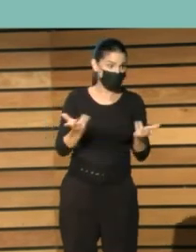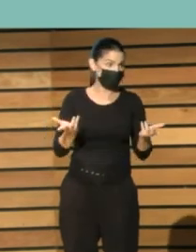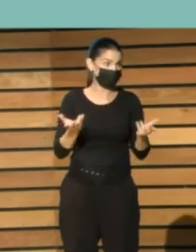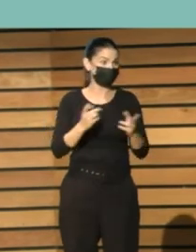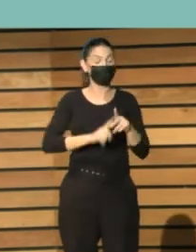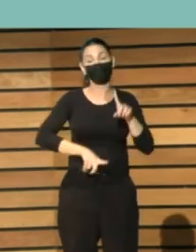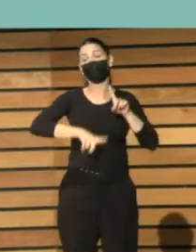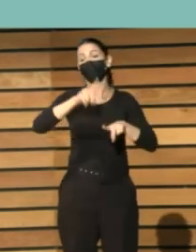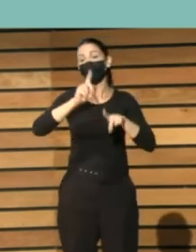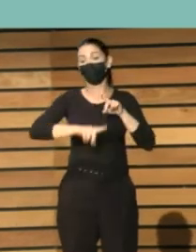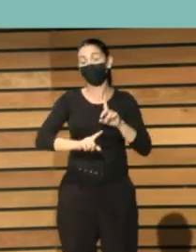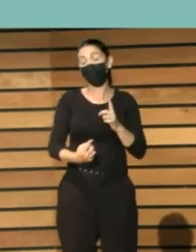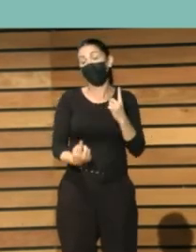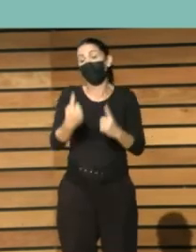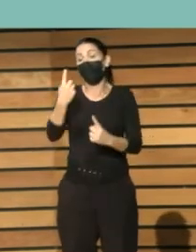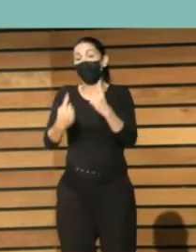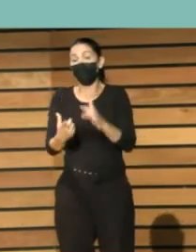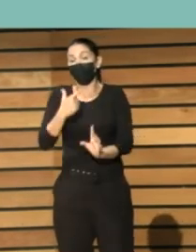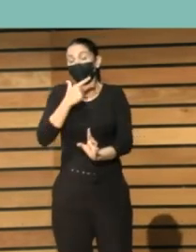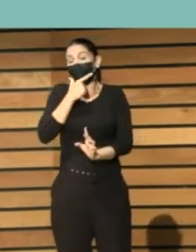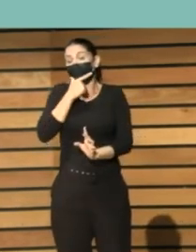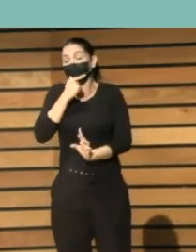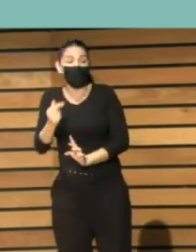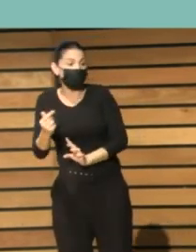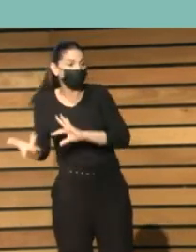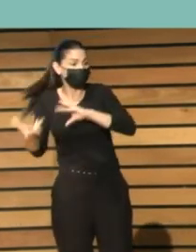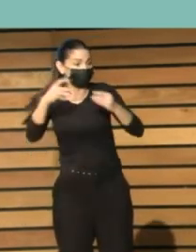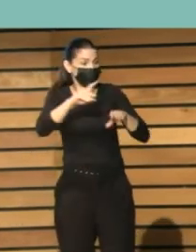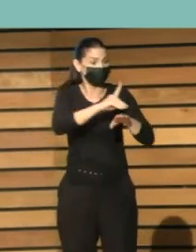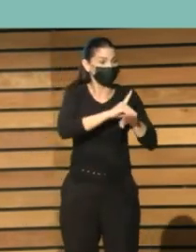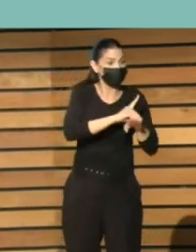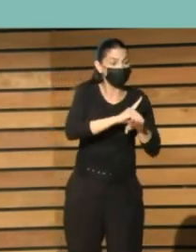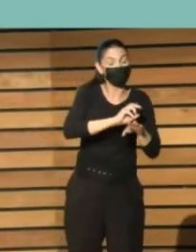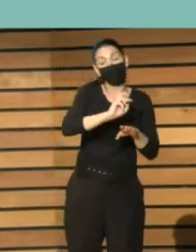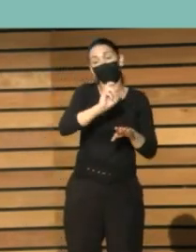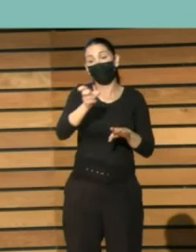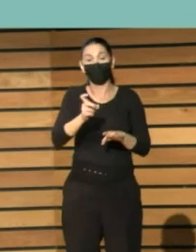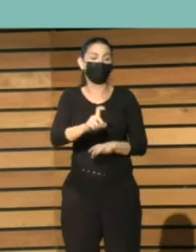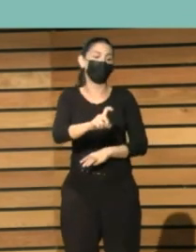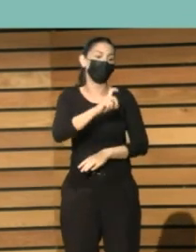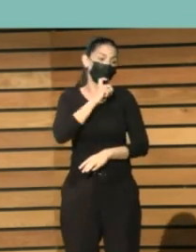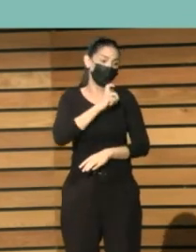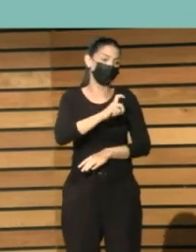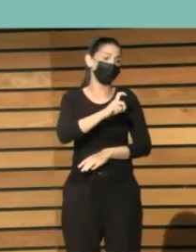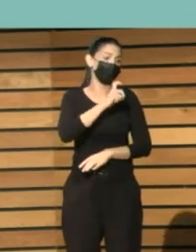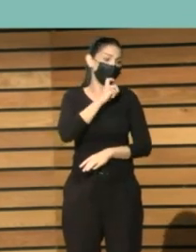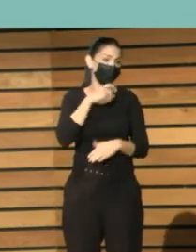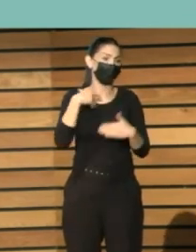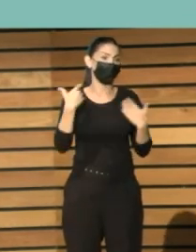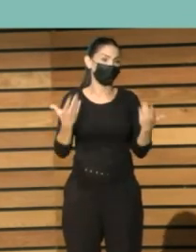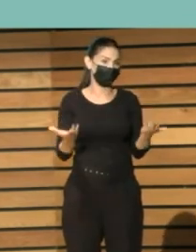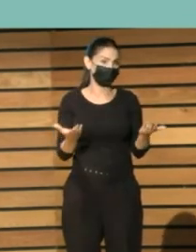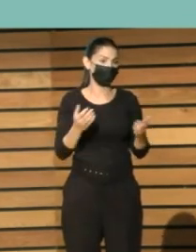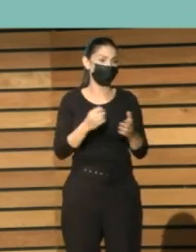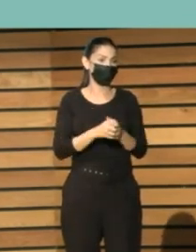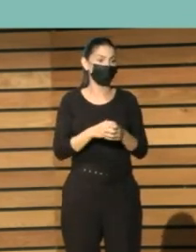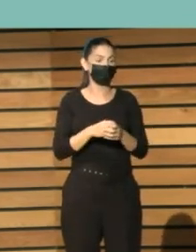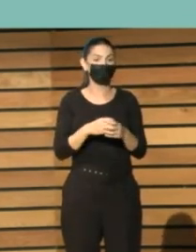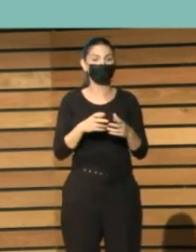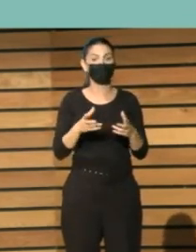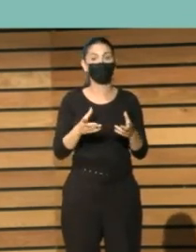trabajos pueden ser más sencillos, otros pueden ser bastante complejos. La subdirección fue consciente de este